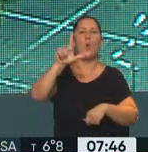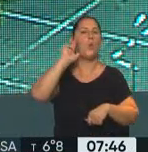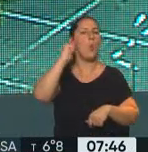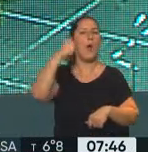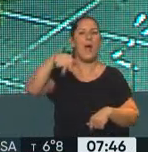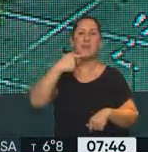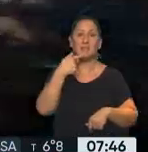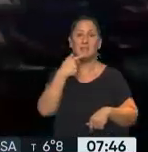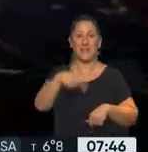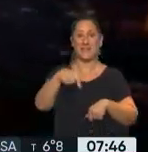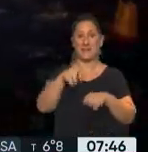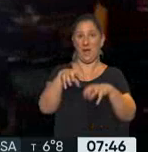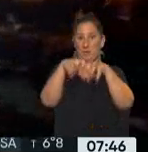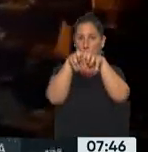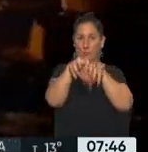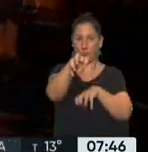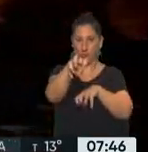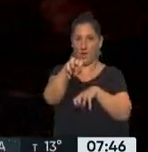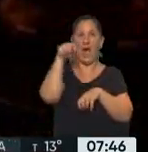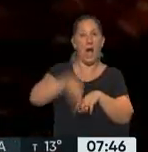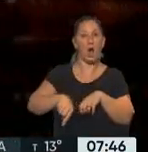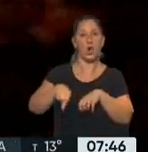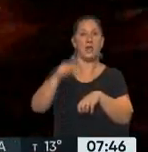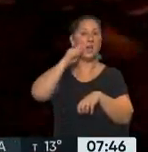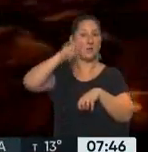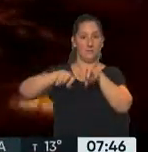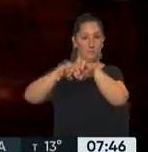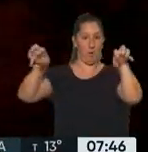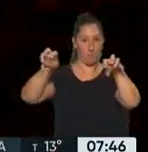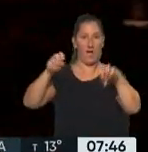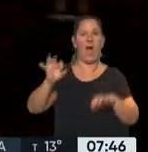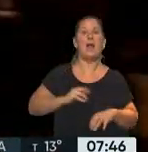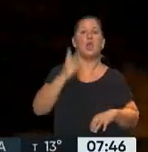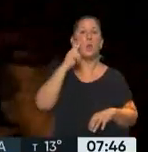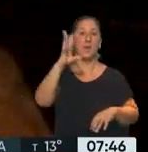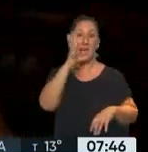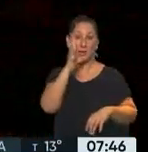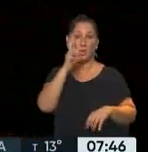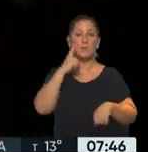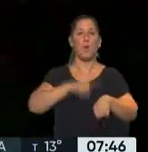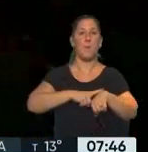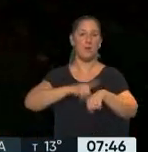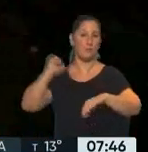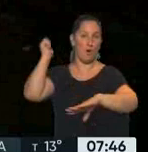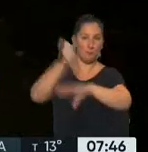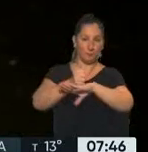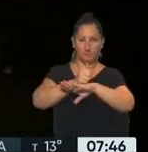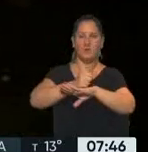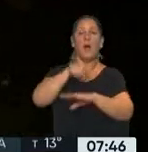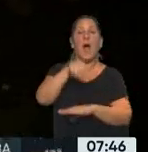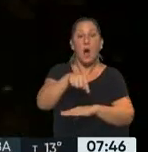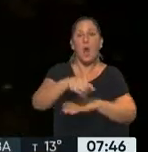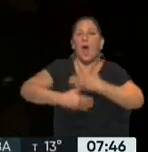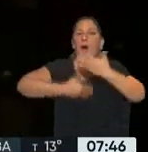república separatista que, bueno, se independizó en el año 2014 luego del golpe de Estado en Ucrania y que ahora ha tenido